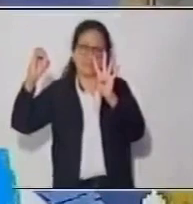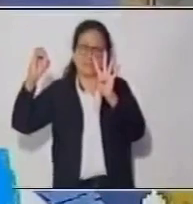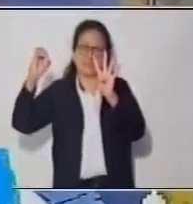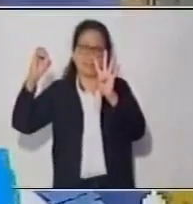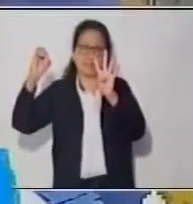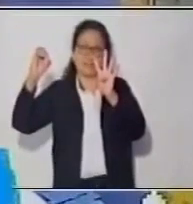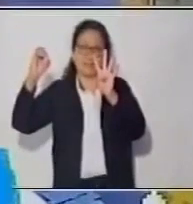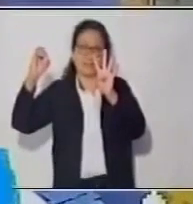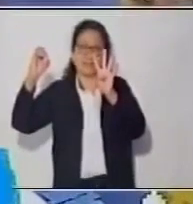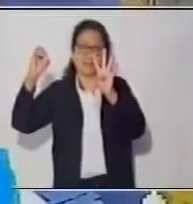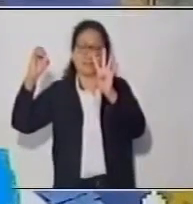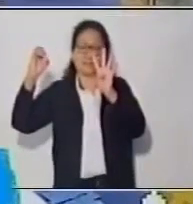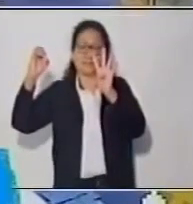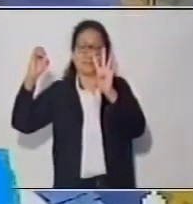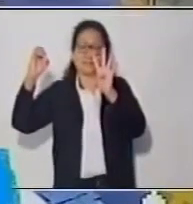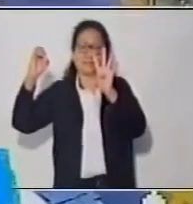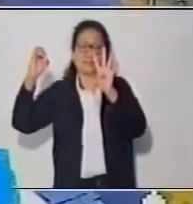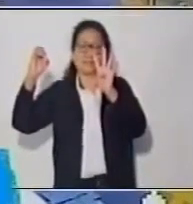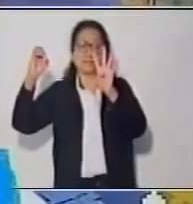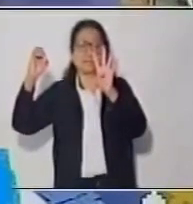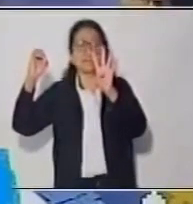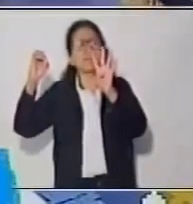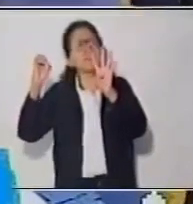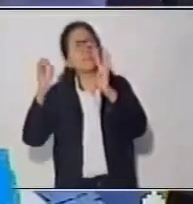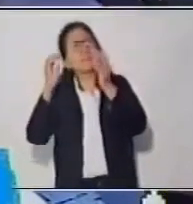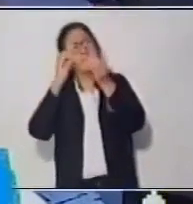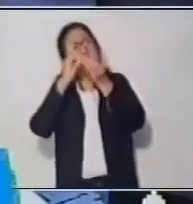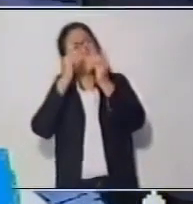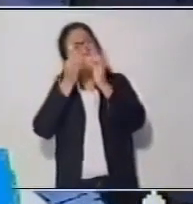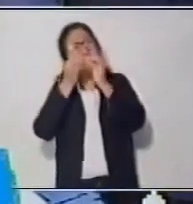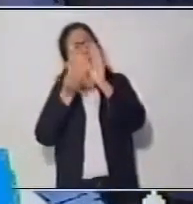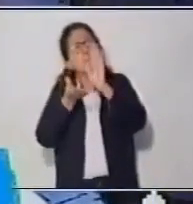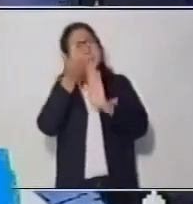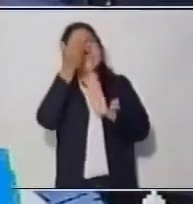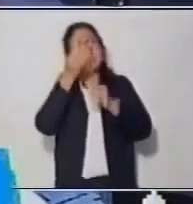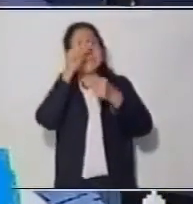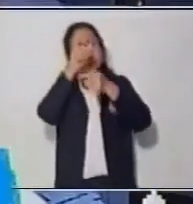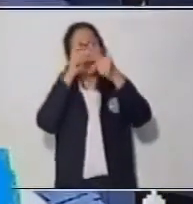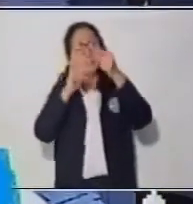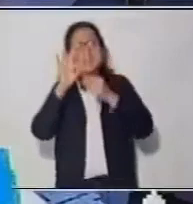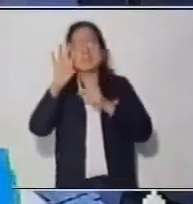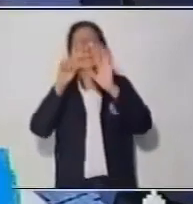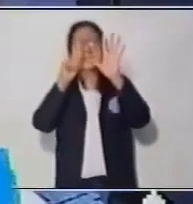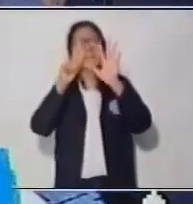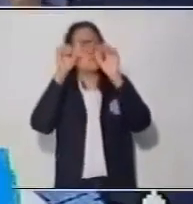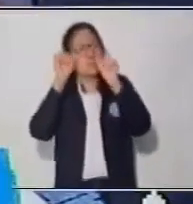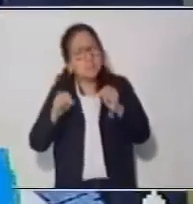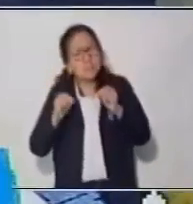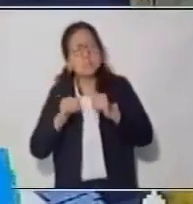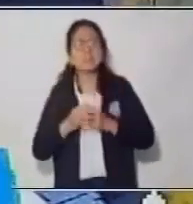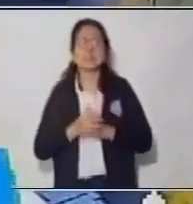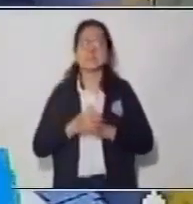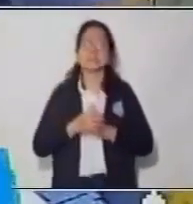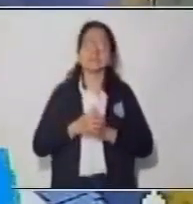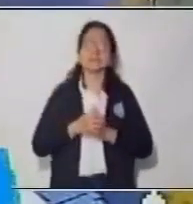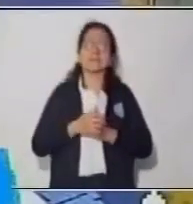nosotros encontramos, ¿cuál es el máximo que es divisible dentro de 36 y 30? Muy bien.